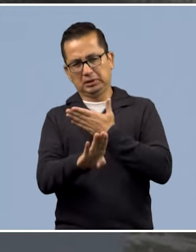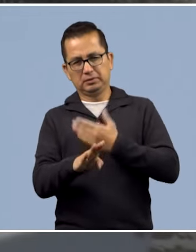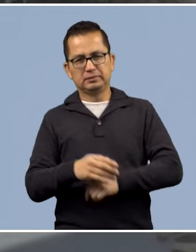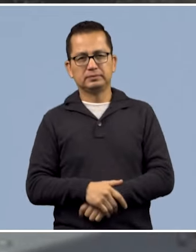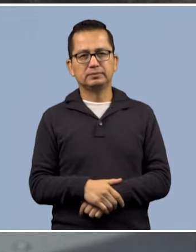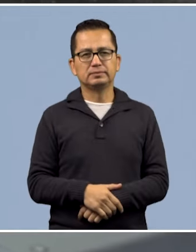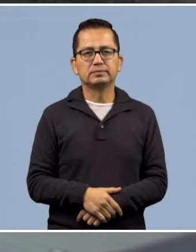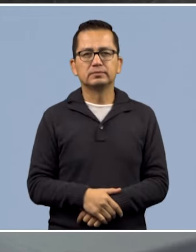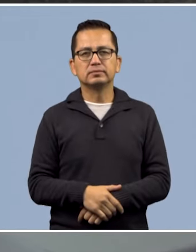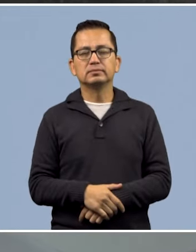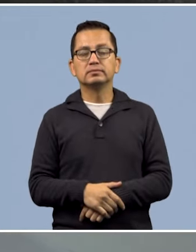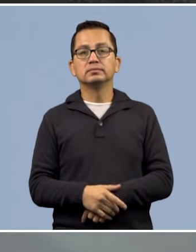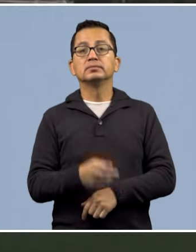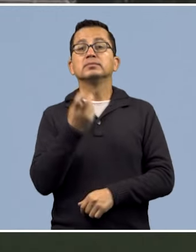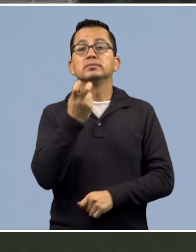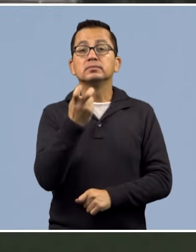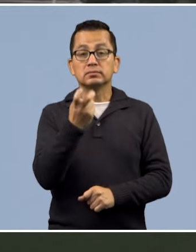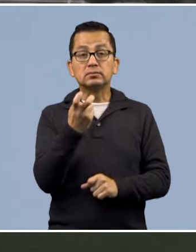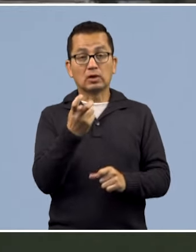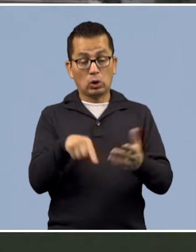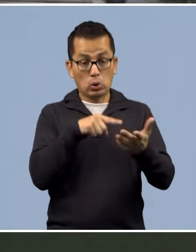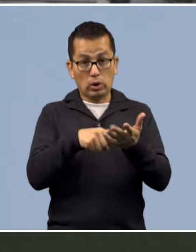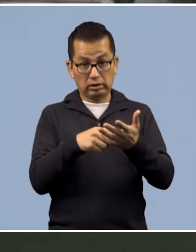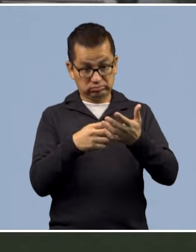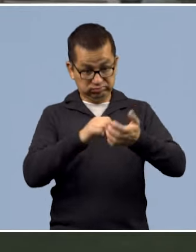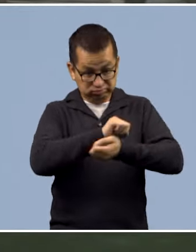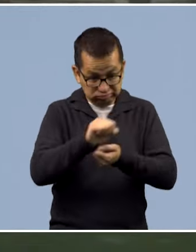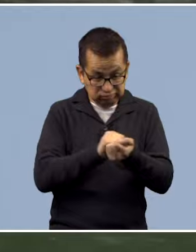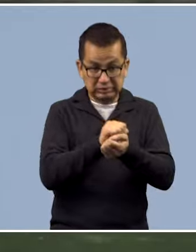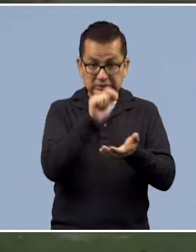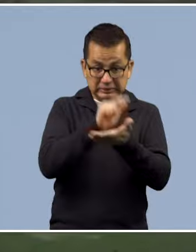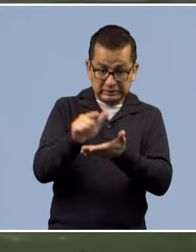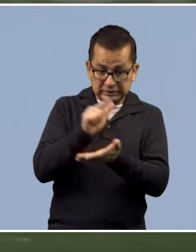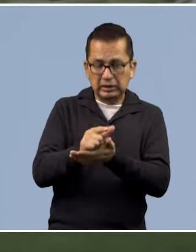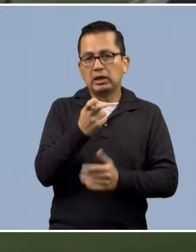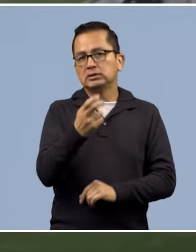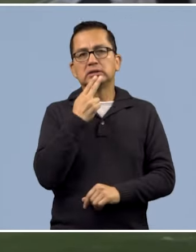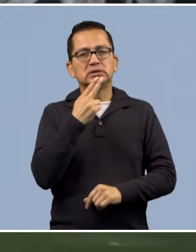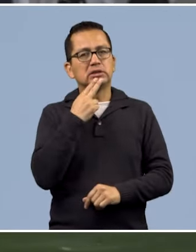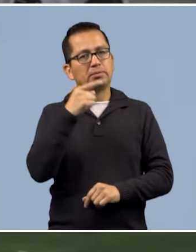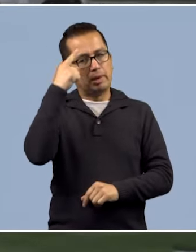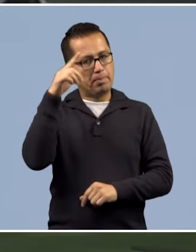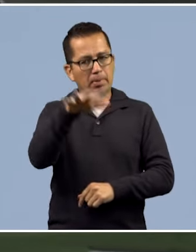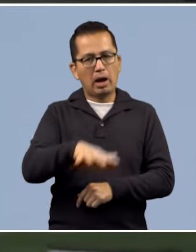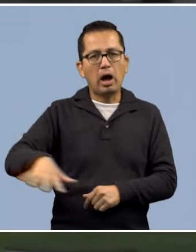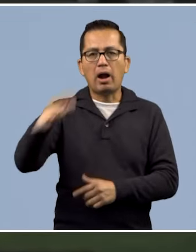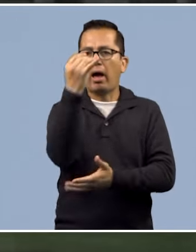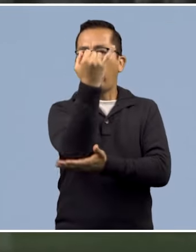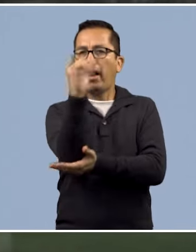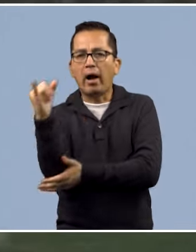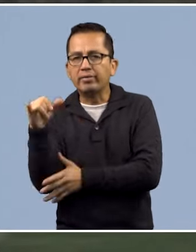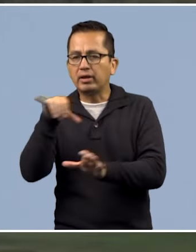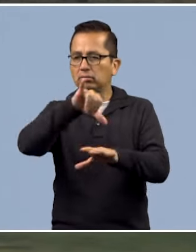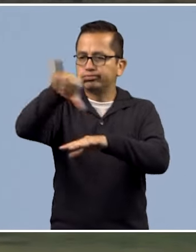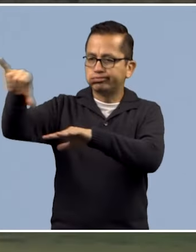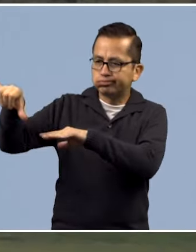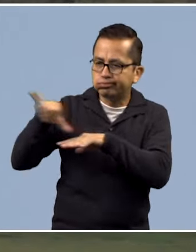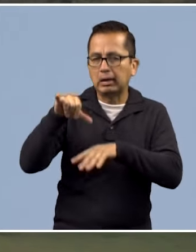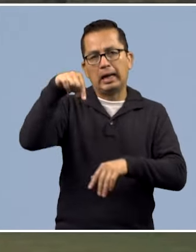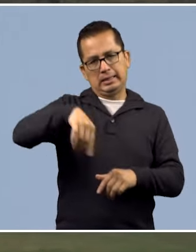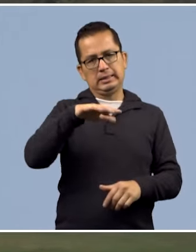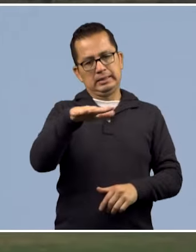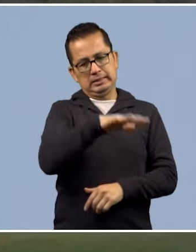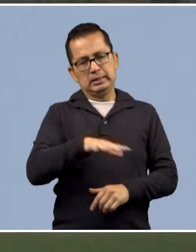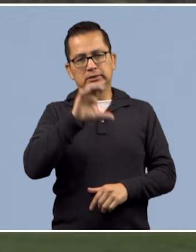de esta planta ayuda a mantener las grandes cantidades de áreas verdes que se encuentran en Ciudad Universitaria, como los jardines de ornato y